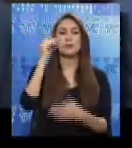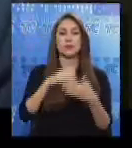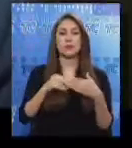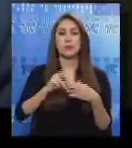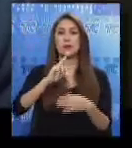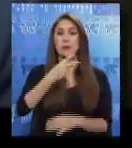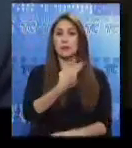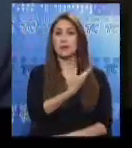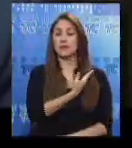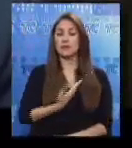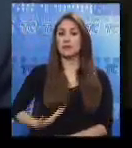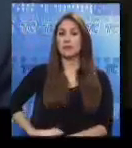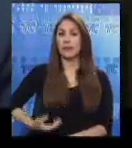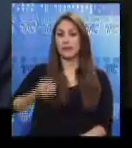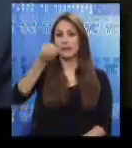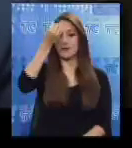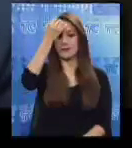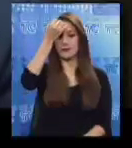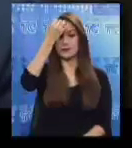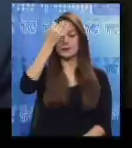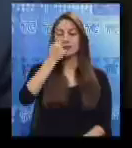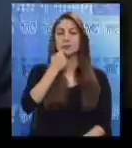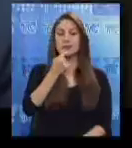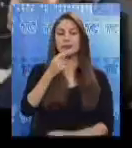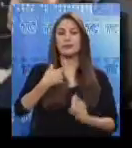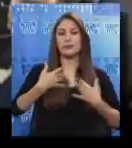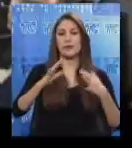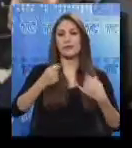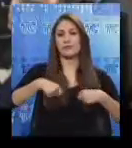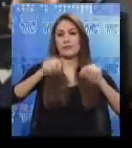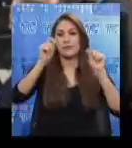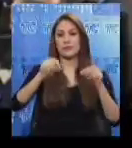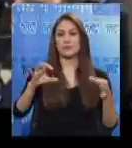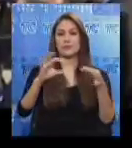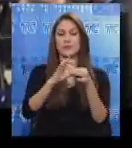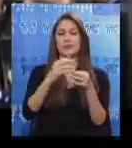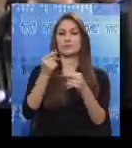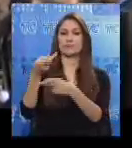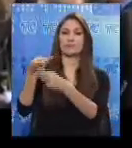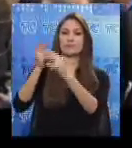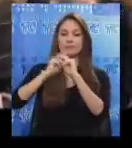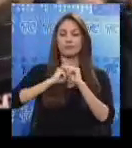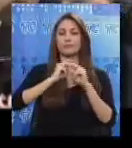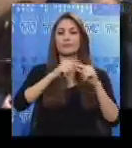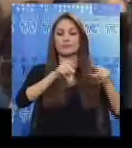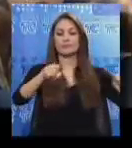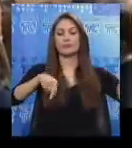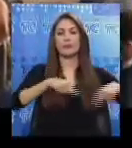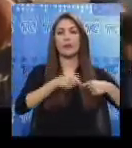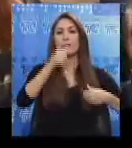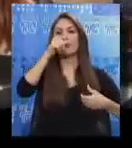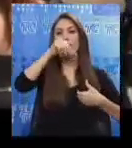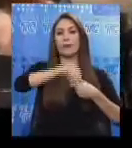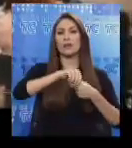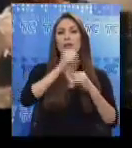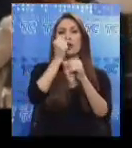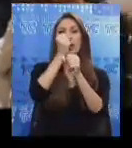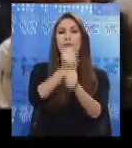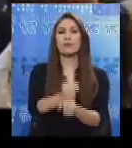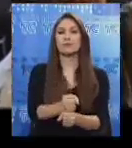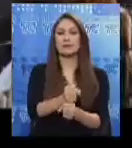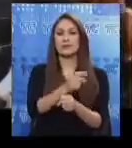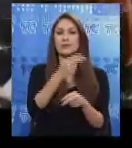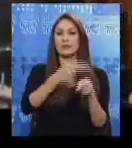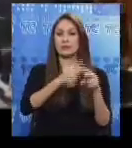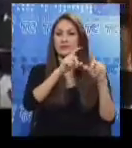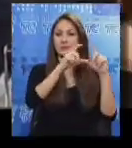vicepresidente de la República, Jorge Glass Espinel, firmó un contrato de prestación para el Bloque 61 en Petromazonas con la compañía internacional